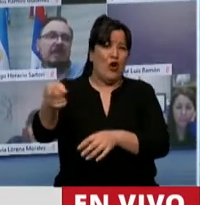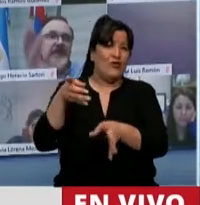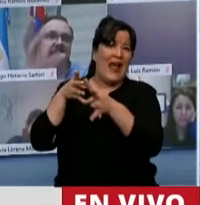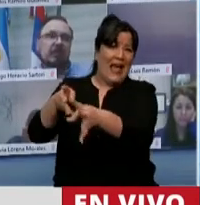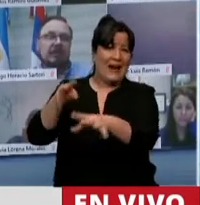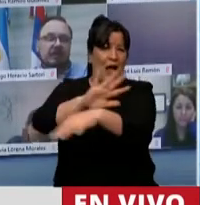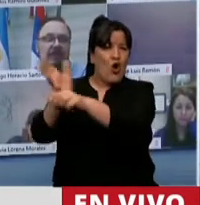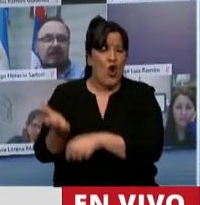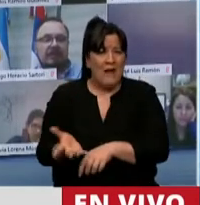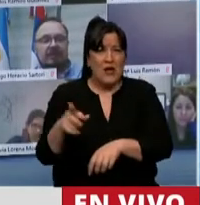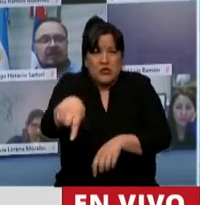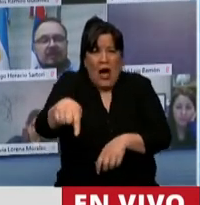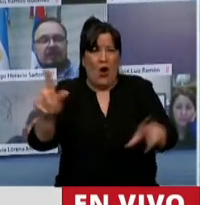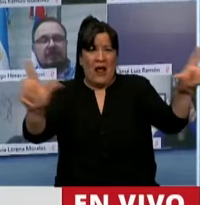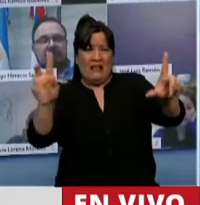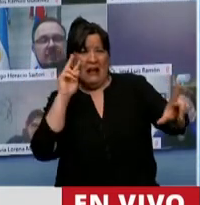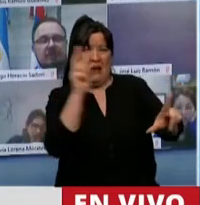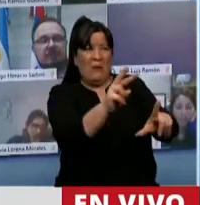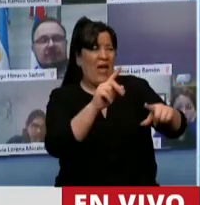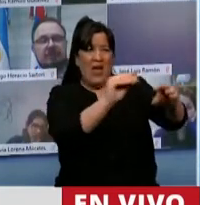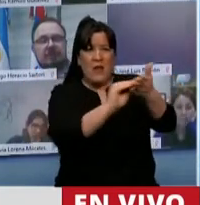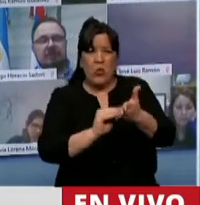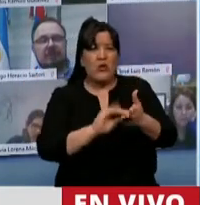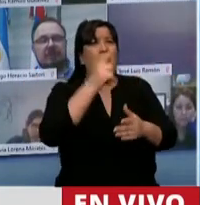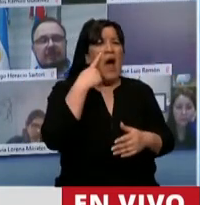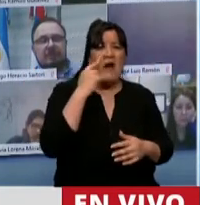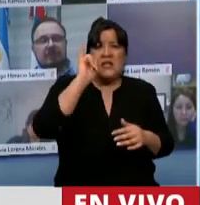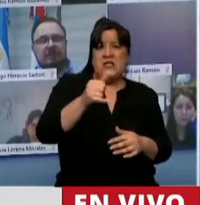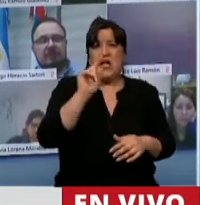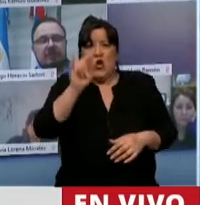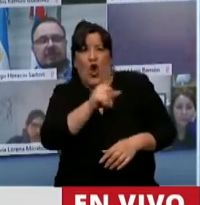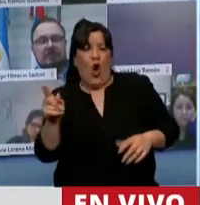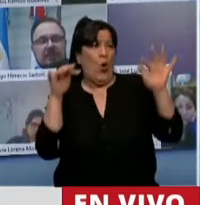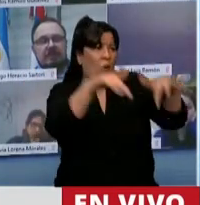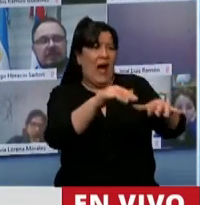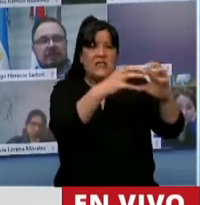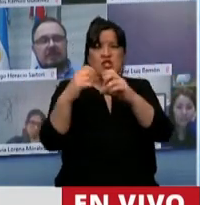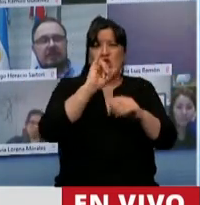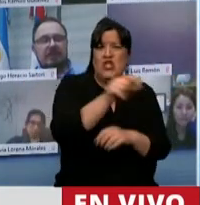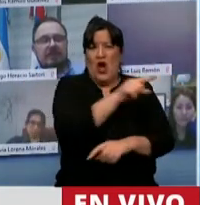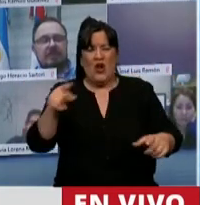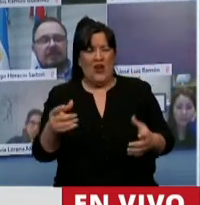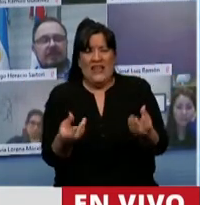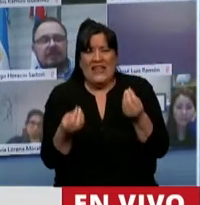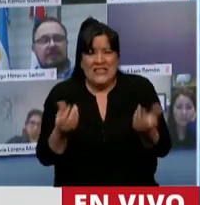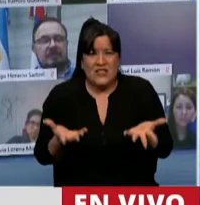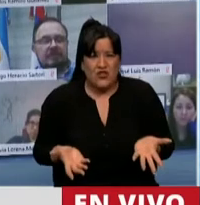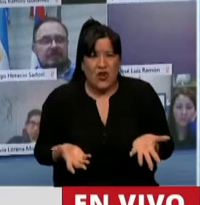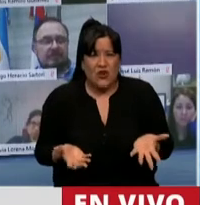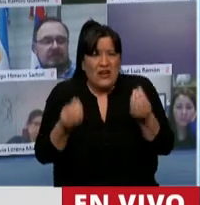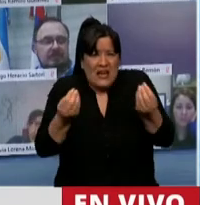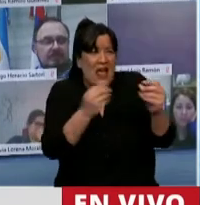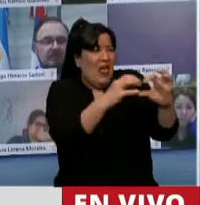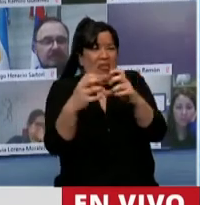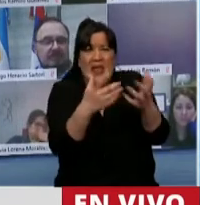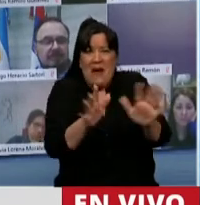y están viendo a los diputados y a las diputadas debatir si se sientan de a muchos o no, si sesionan o no. ¿Qué es esto? ¿Qué es